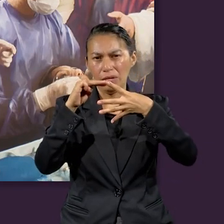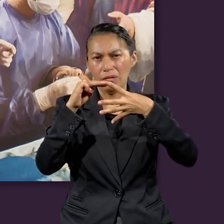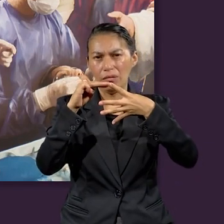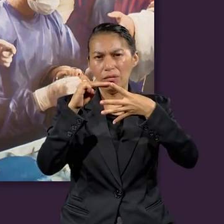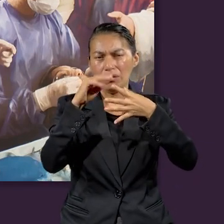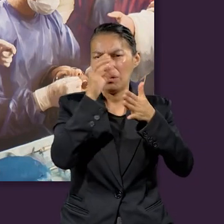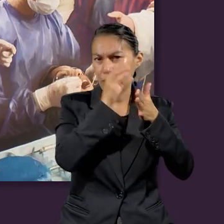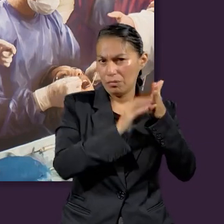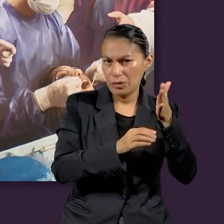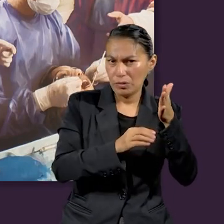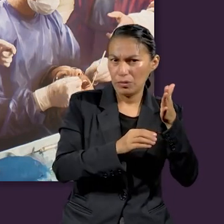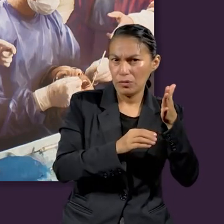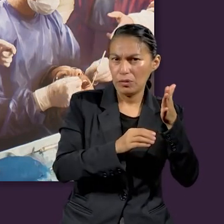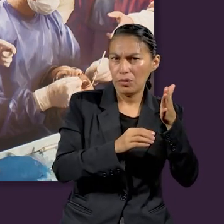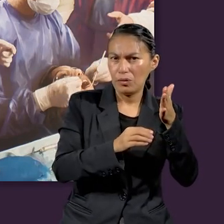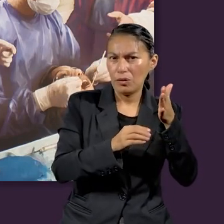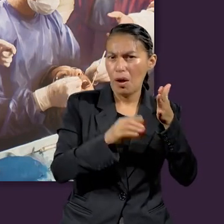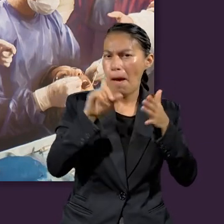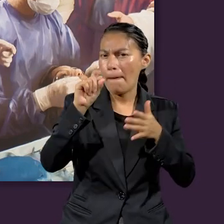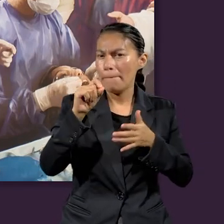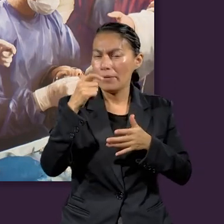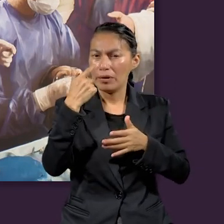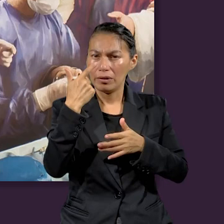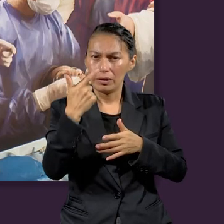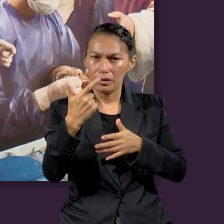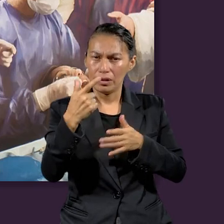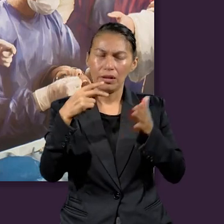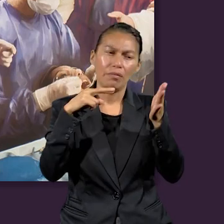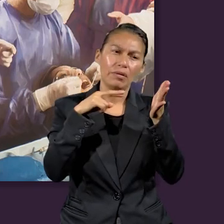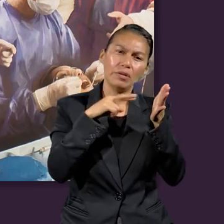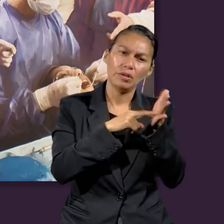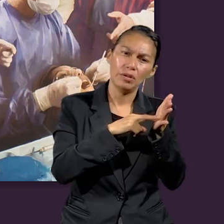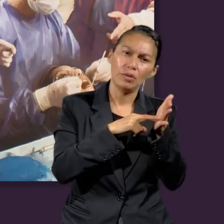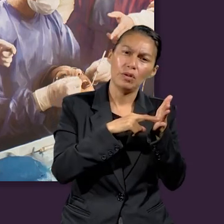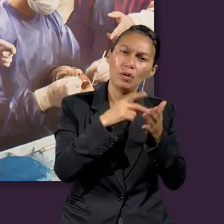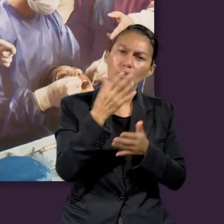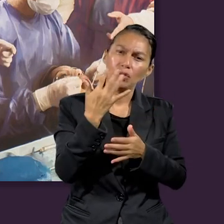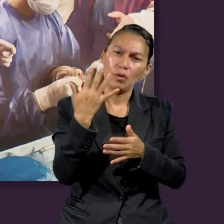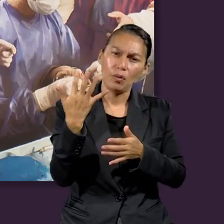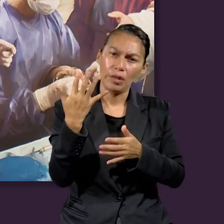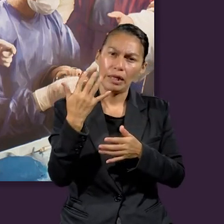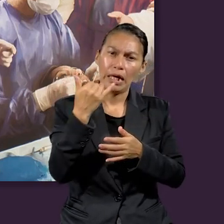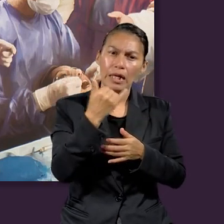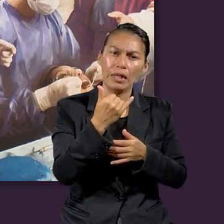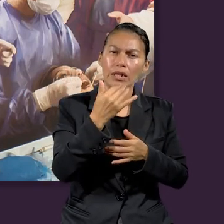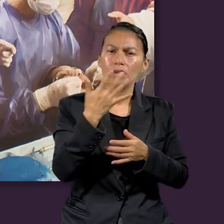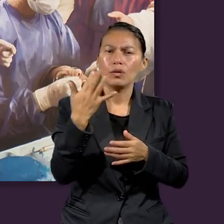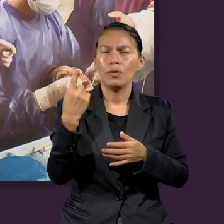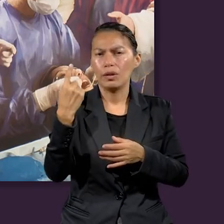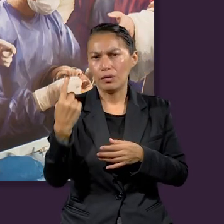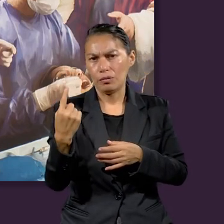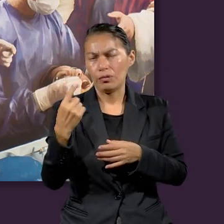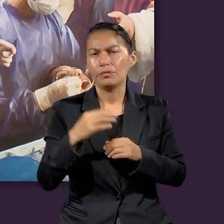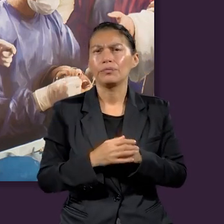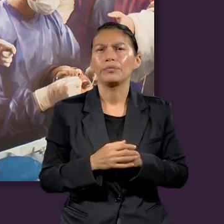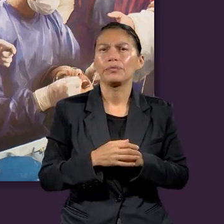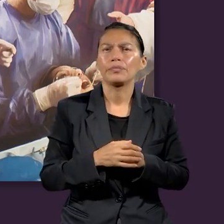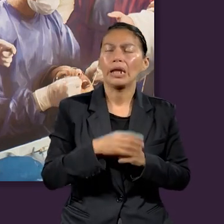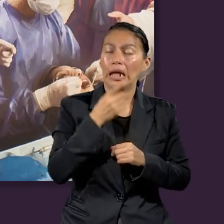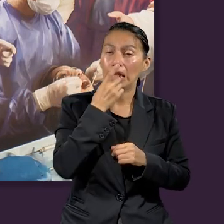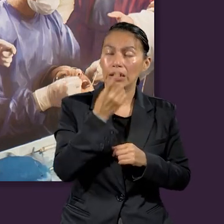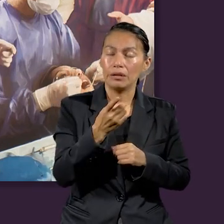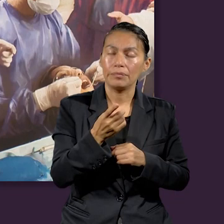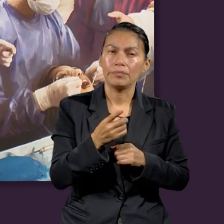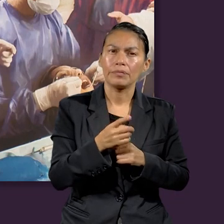27, versículos 50 y 51. Lo voy a leer y dice,